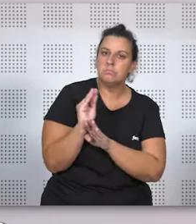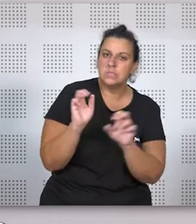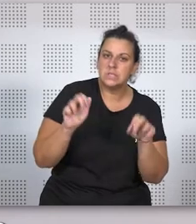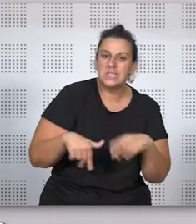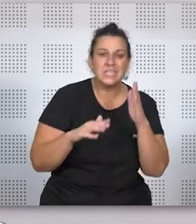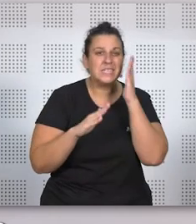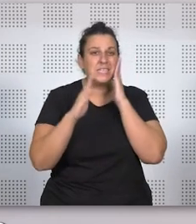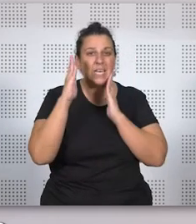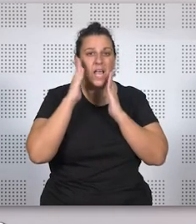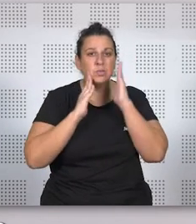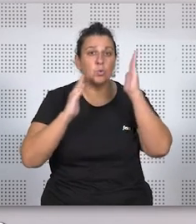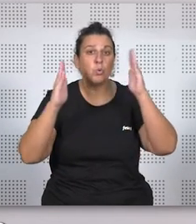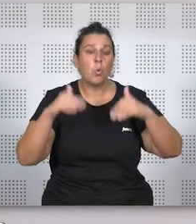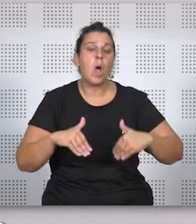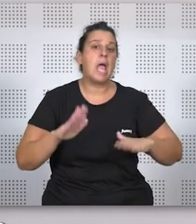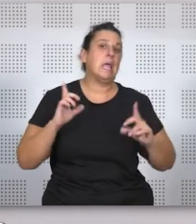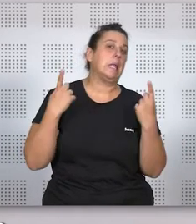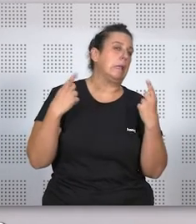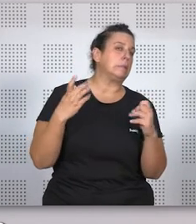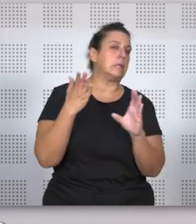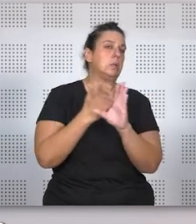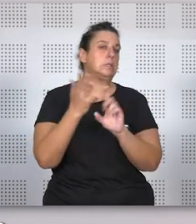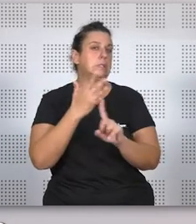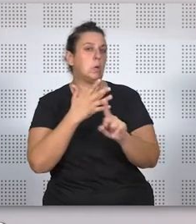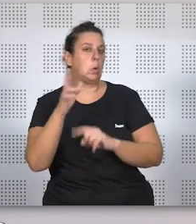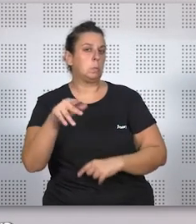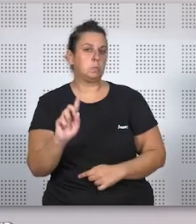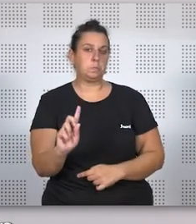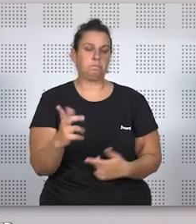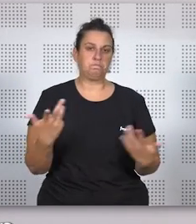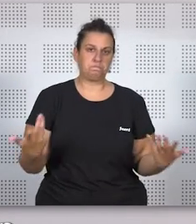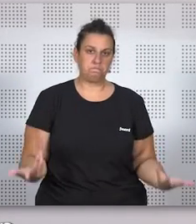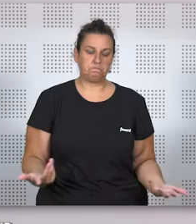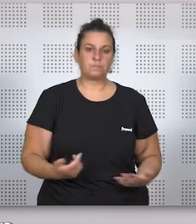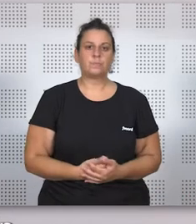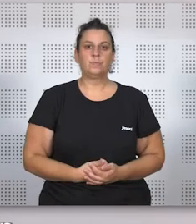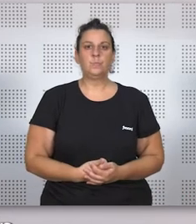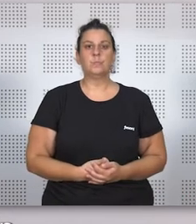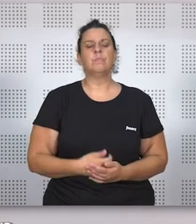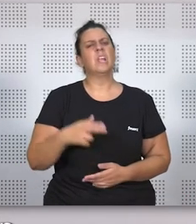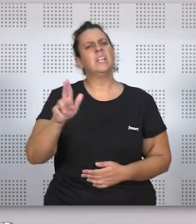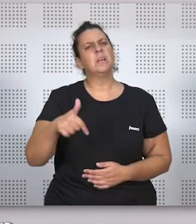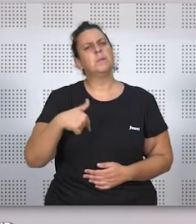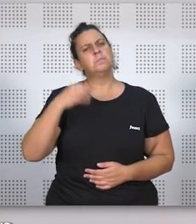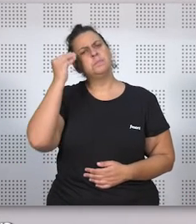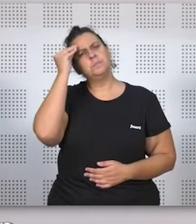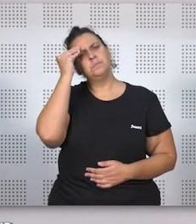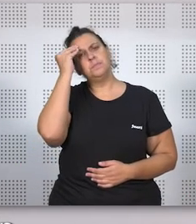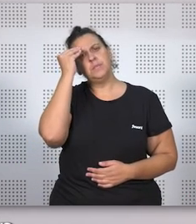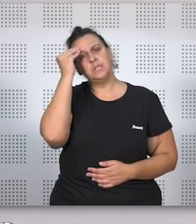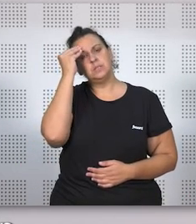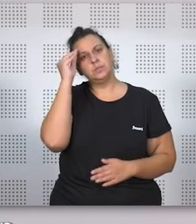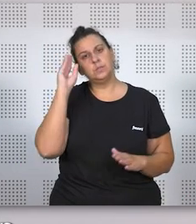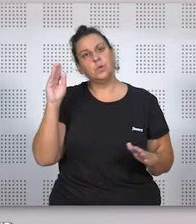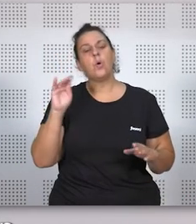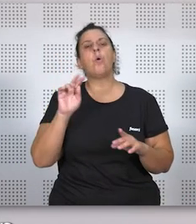necesariamente maltrato psicológico a estos efectos. Por otra parte, Agustín, yo creo que ha incidido también en